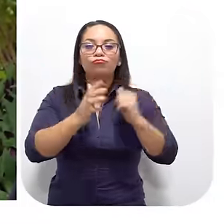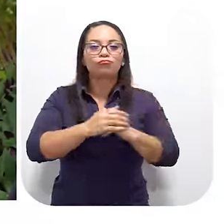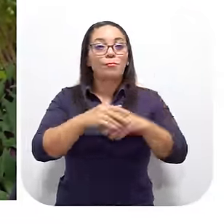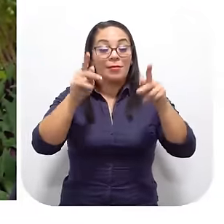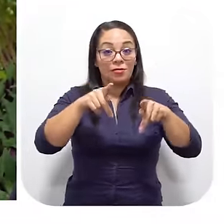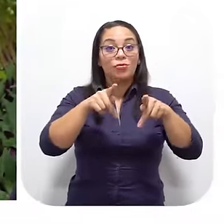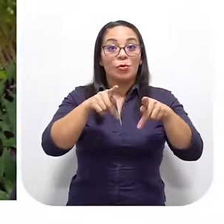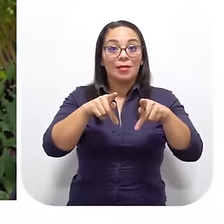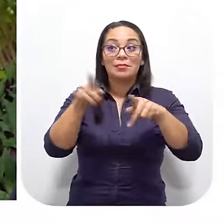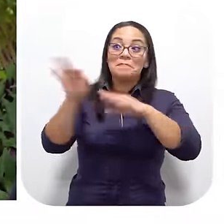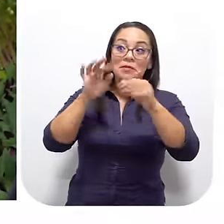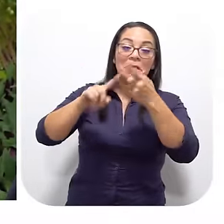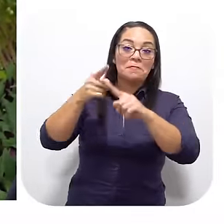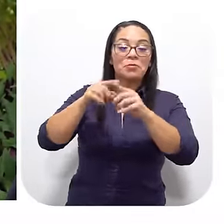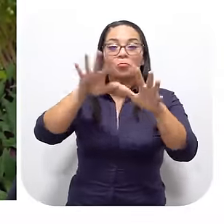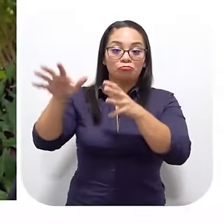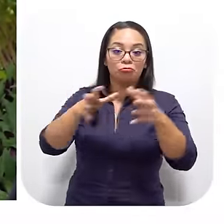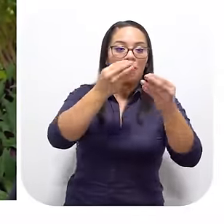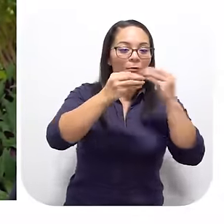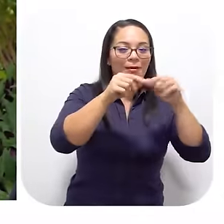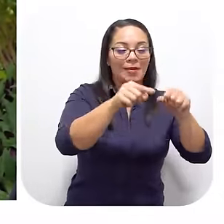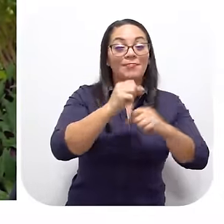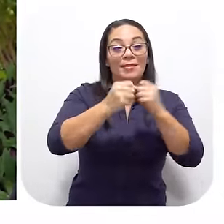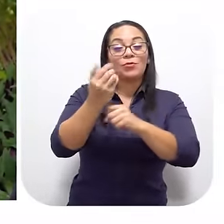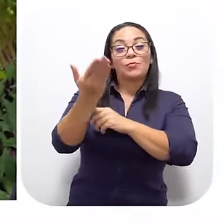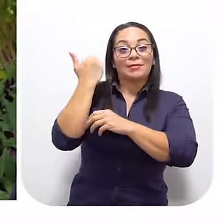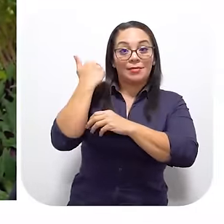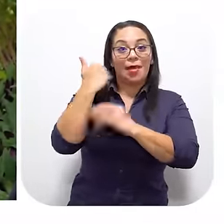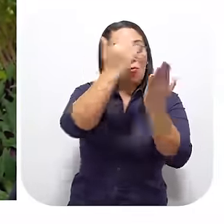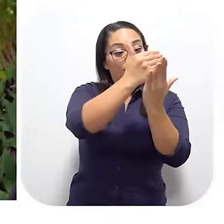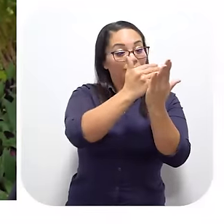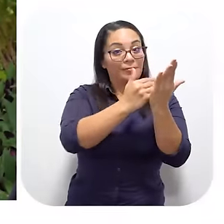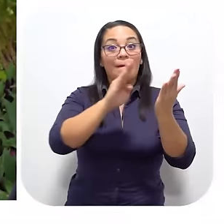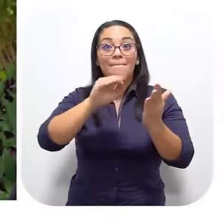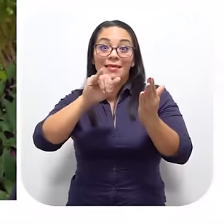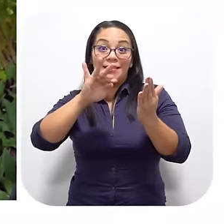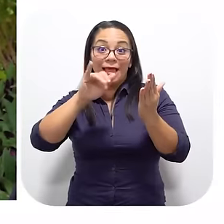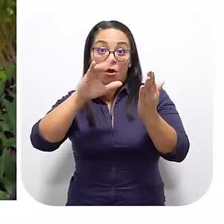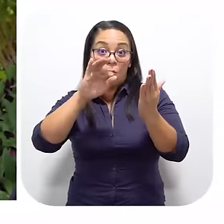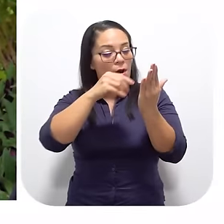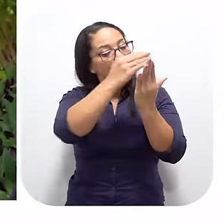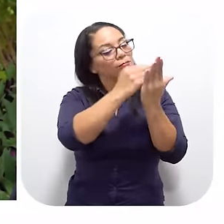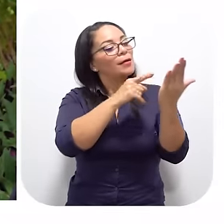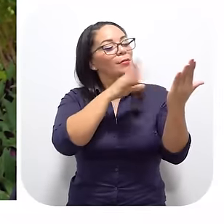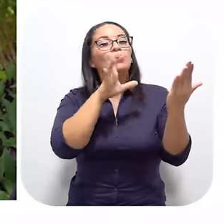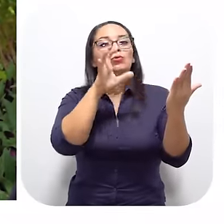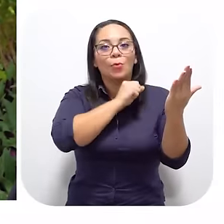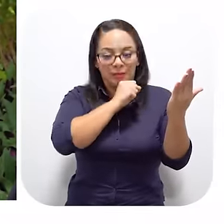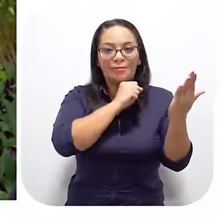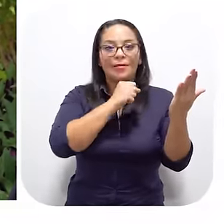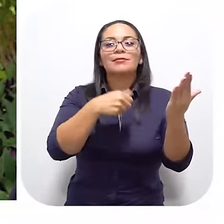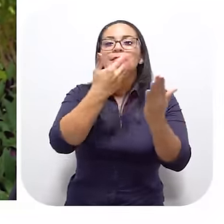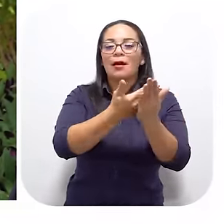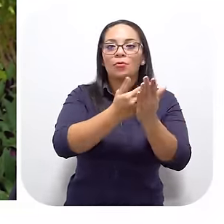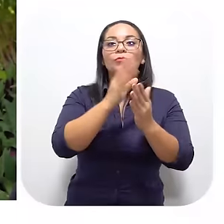Todas las personas Llevan a comer A la gente ahí Ajá Y el año pasado Teníamos una bitácora Y nos dimos